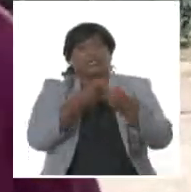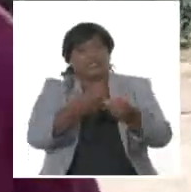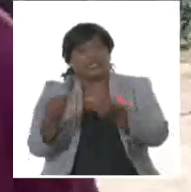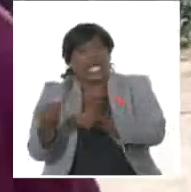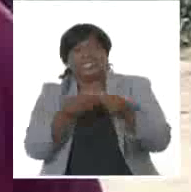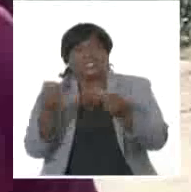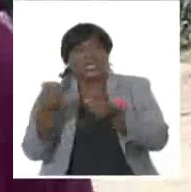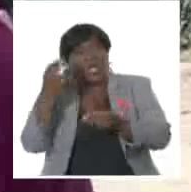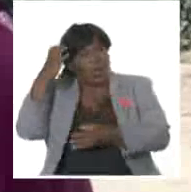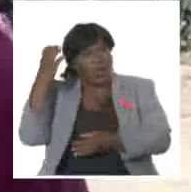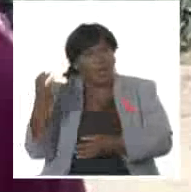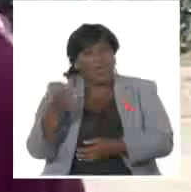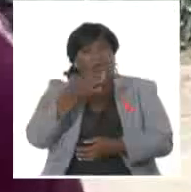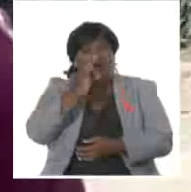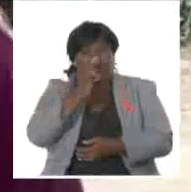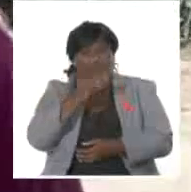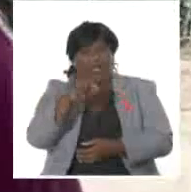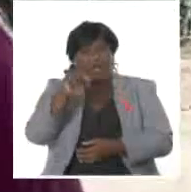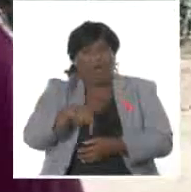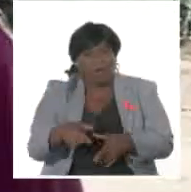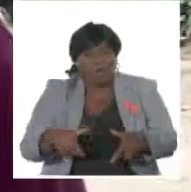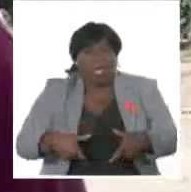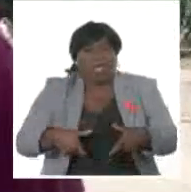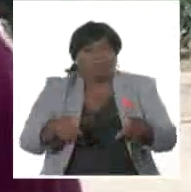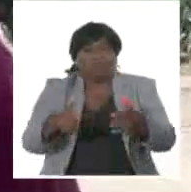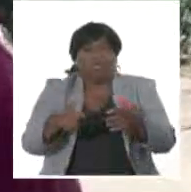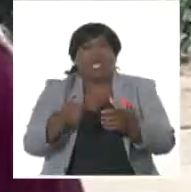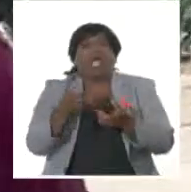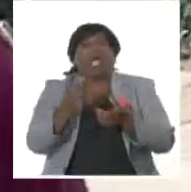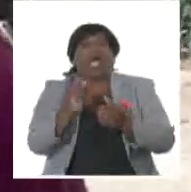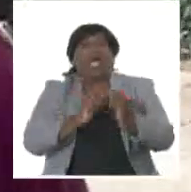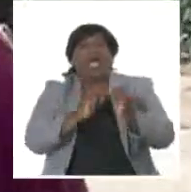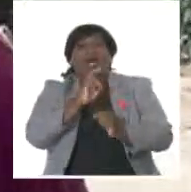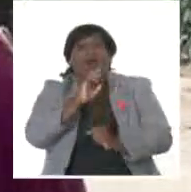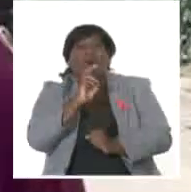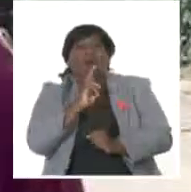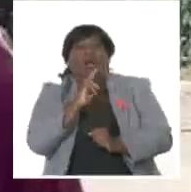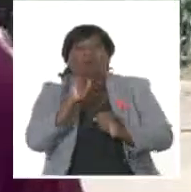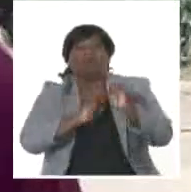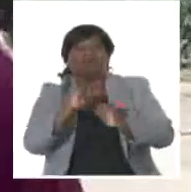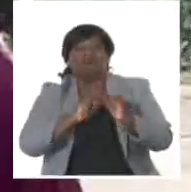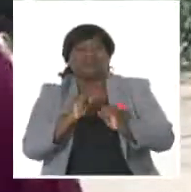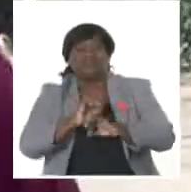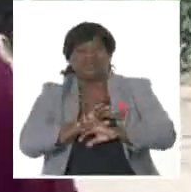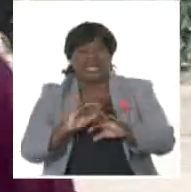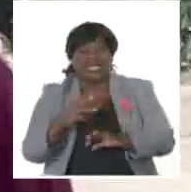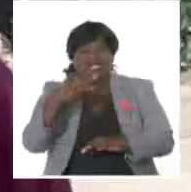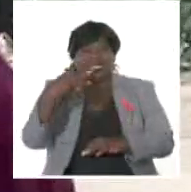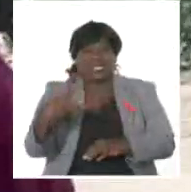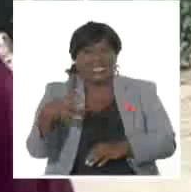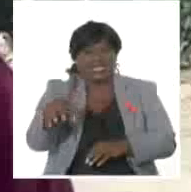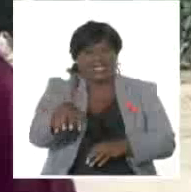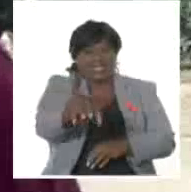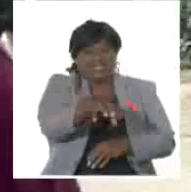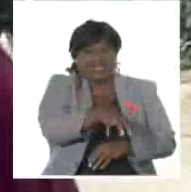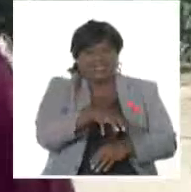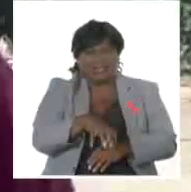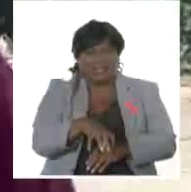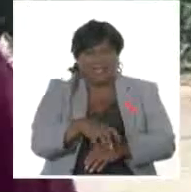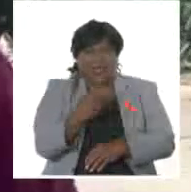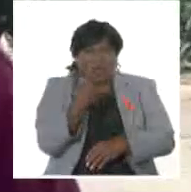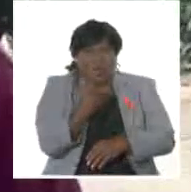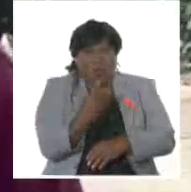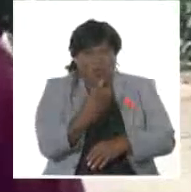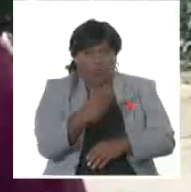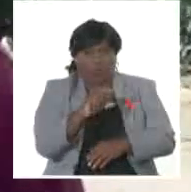Nosotros hoy en los acueductos, de tres acueductos que poseemos, ya tenemos el más importante que es Cantillo, que a ese hay